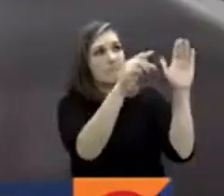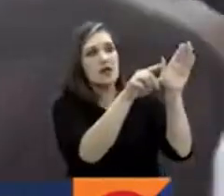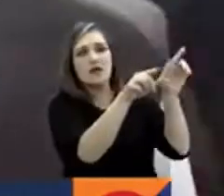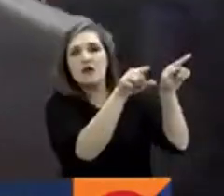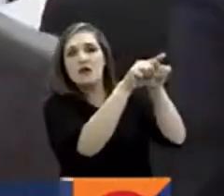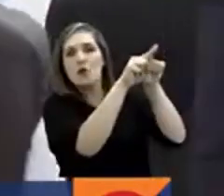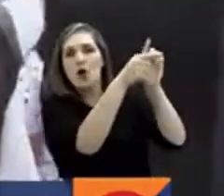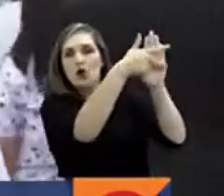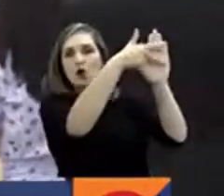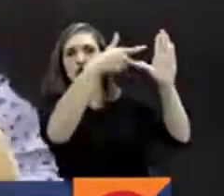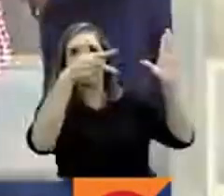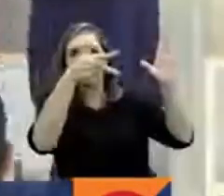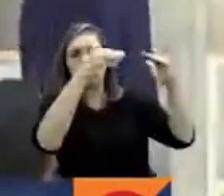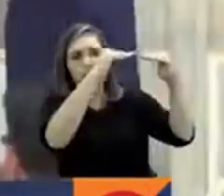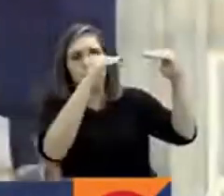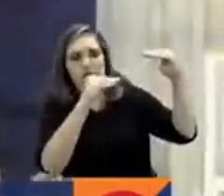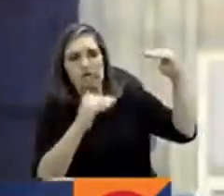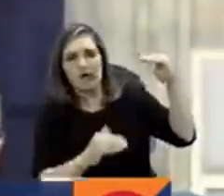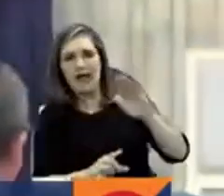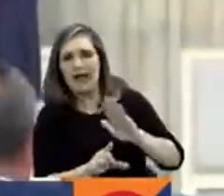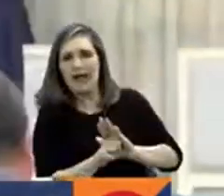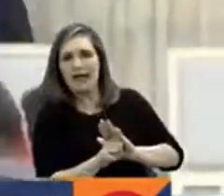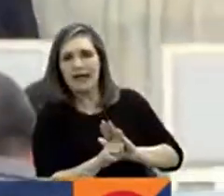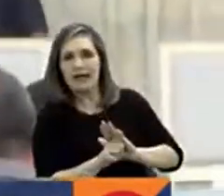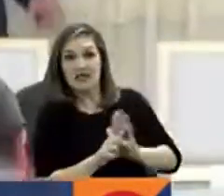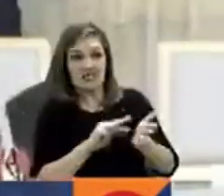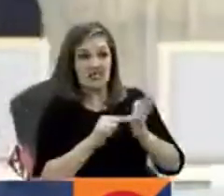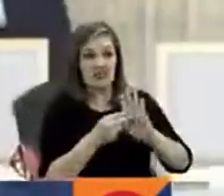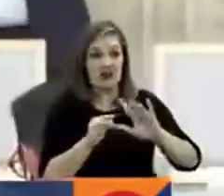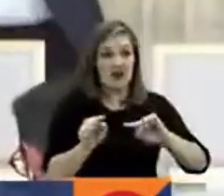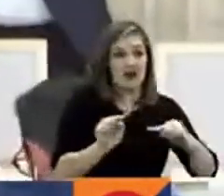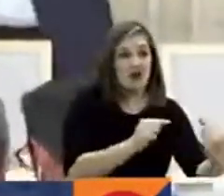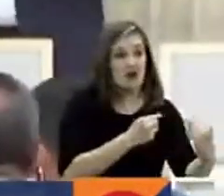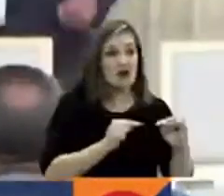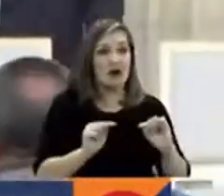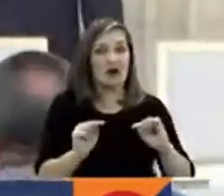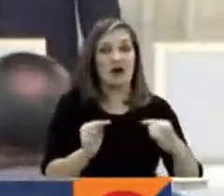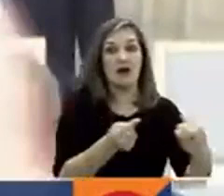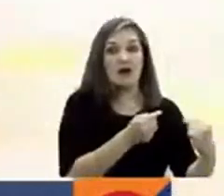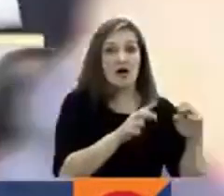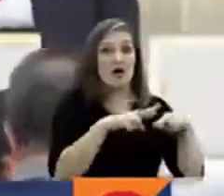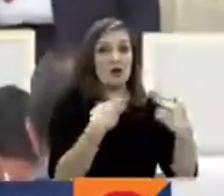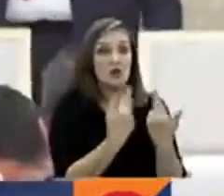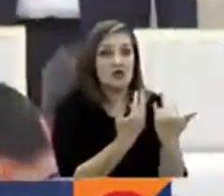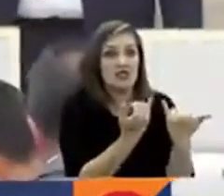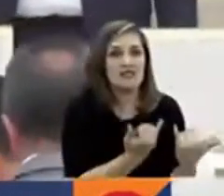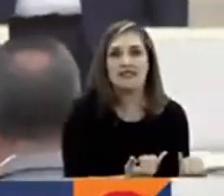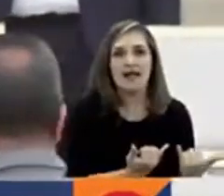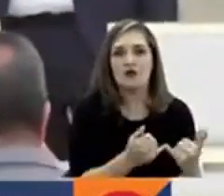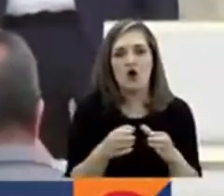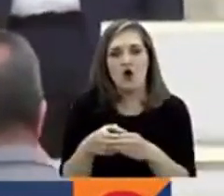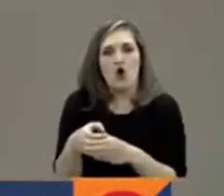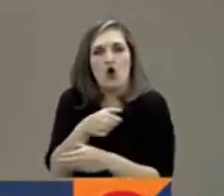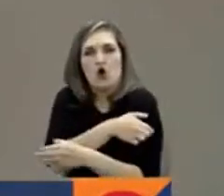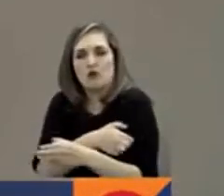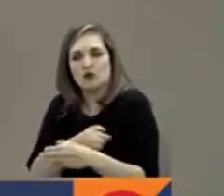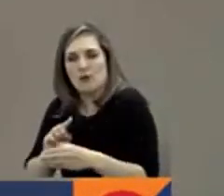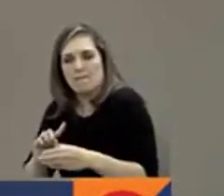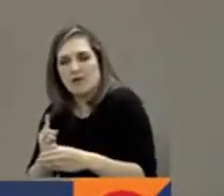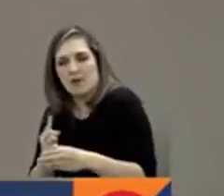razón por la cual no podría ser discutida en sesiones extraordinarias y debería ir a las comisiones primeras.